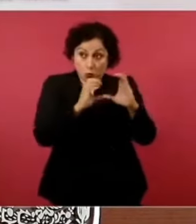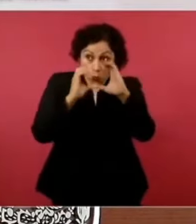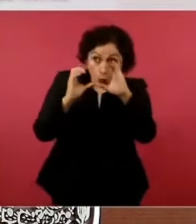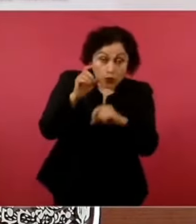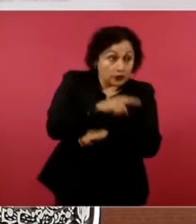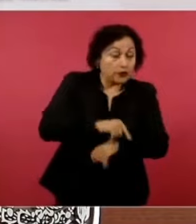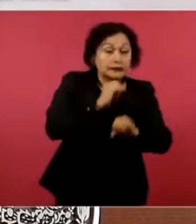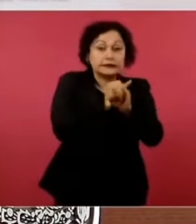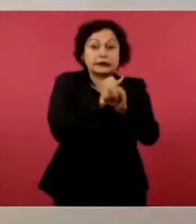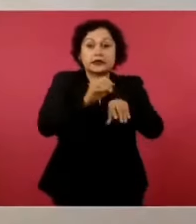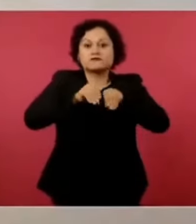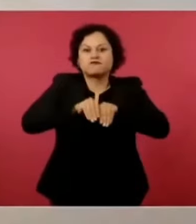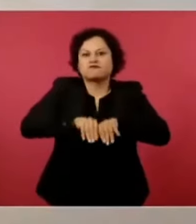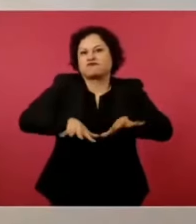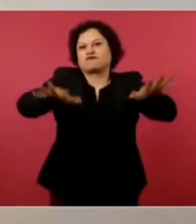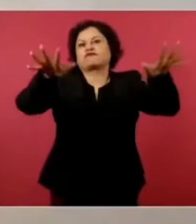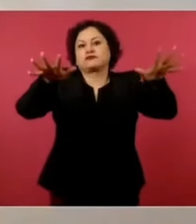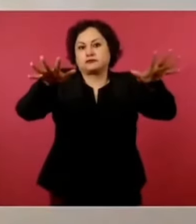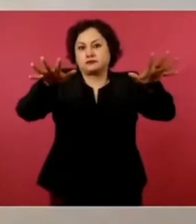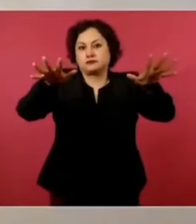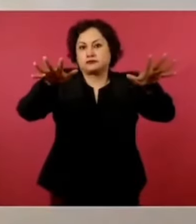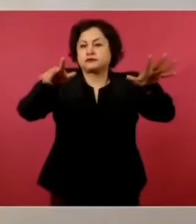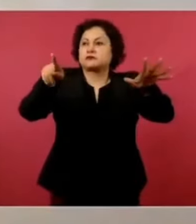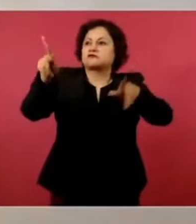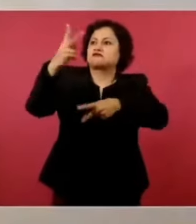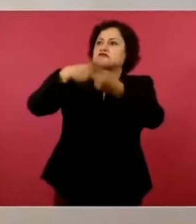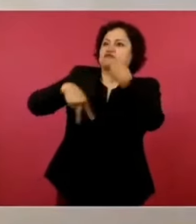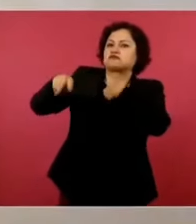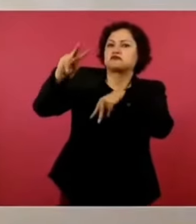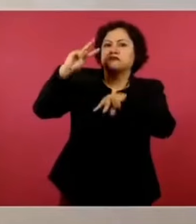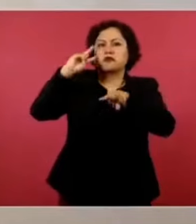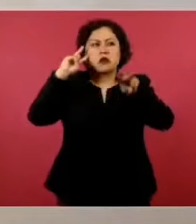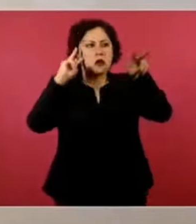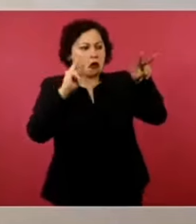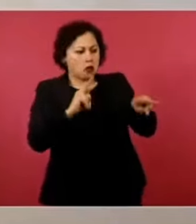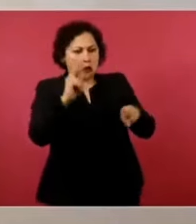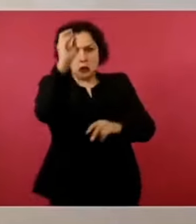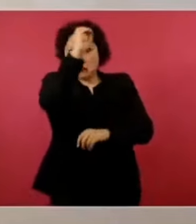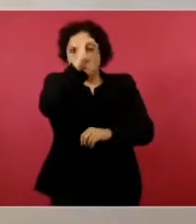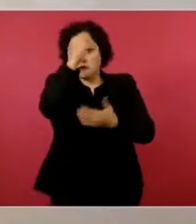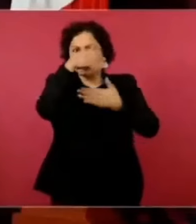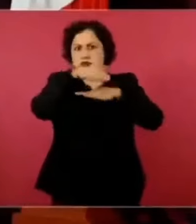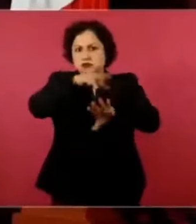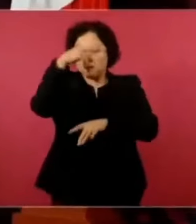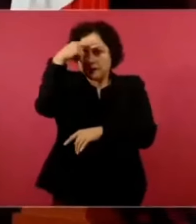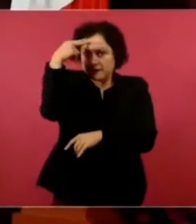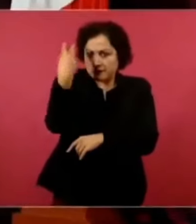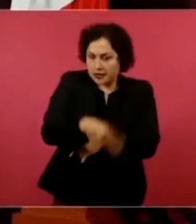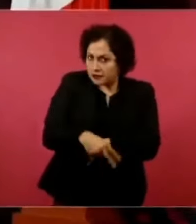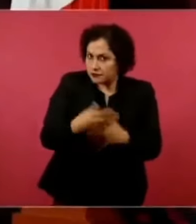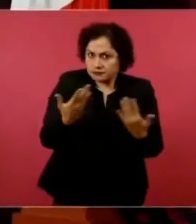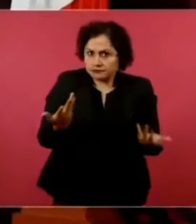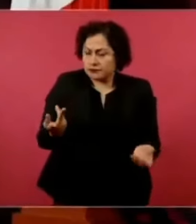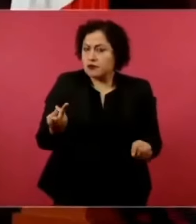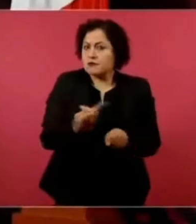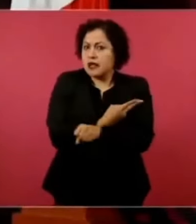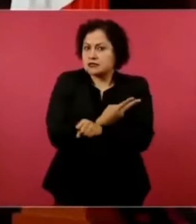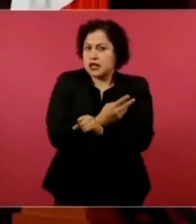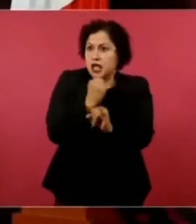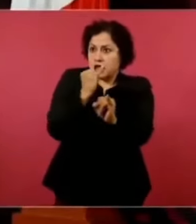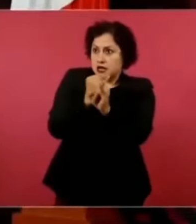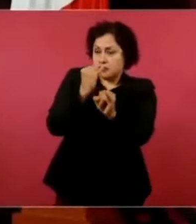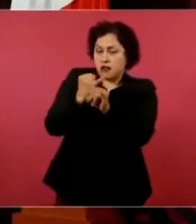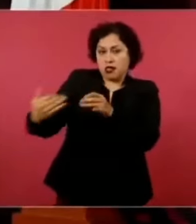de invadir espacios de la red internacional, por definición de nuestra Constitución,